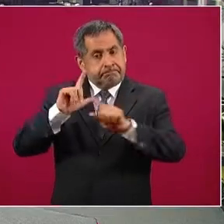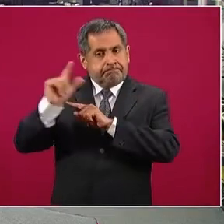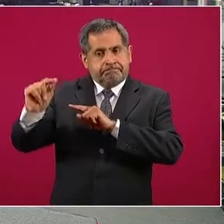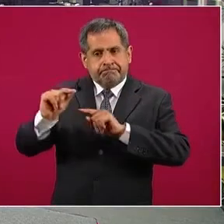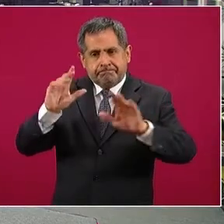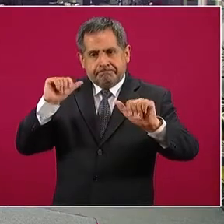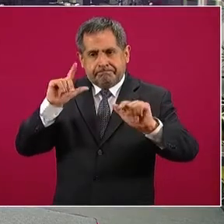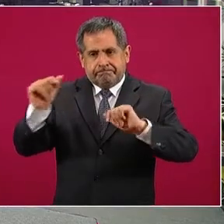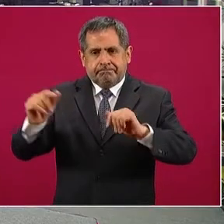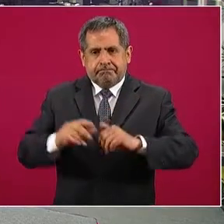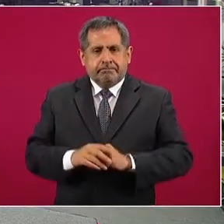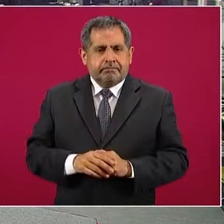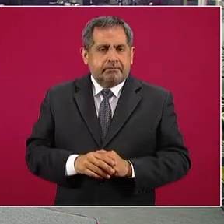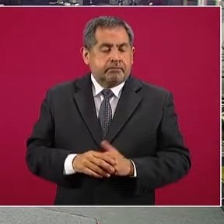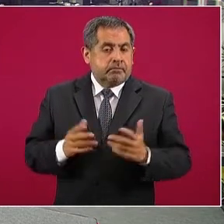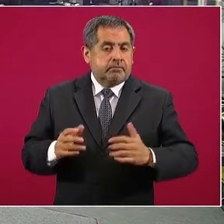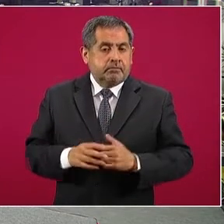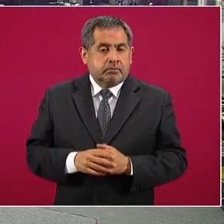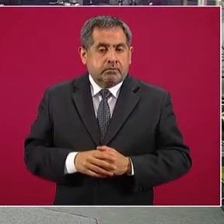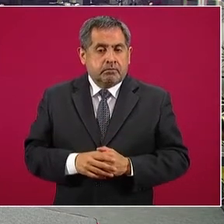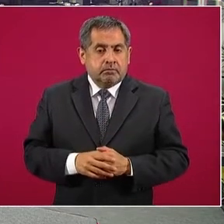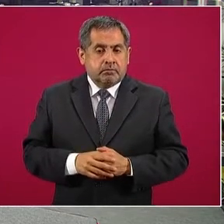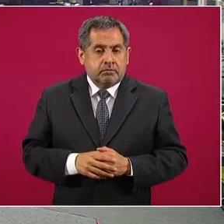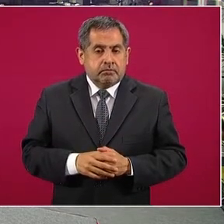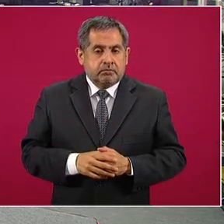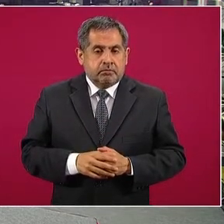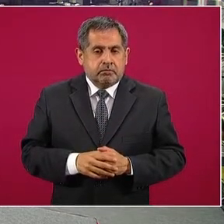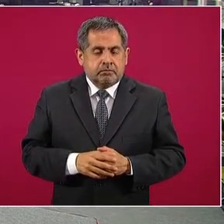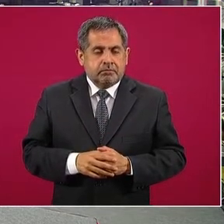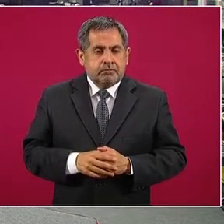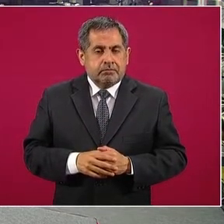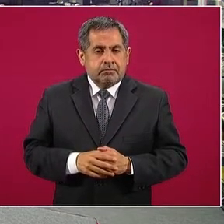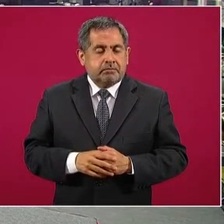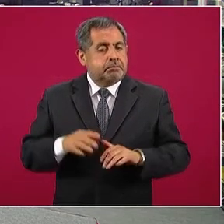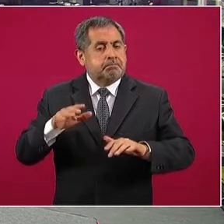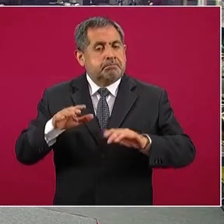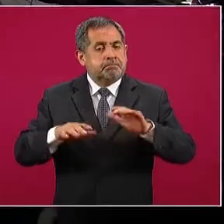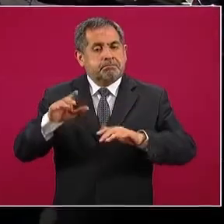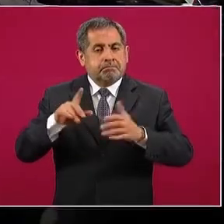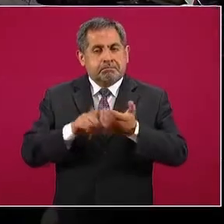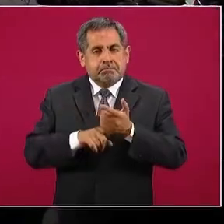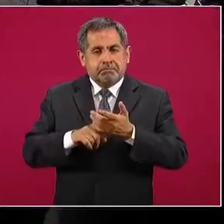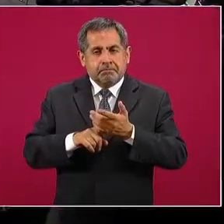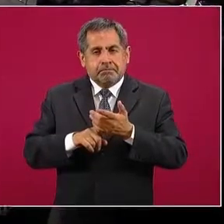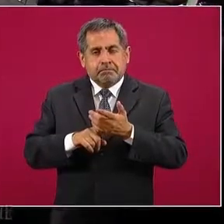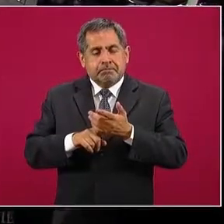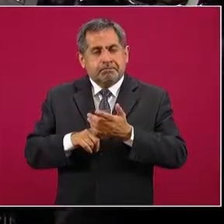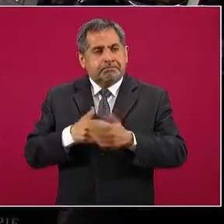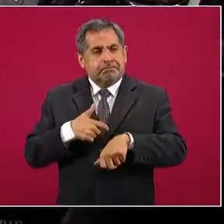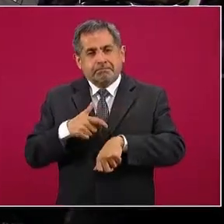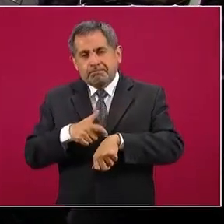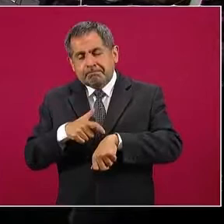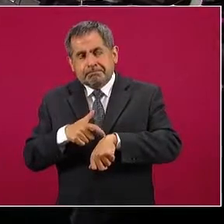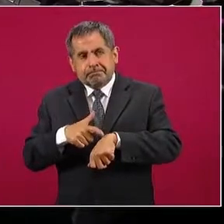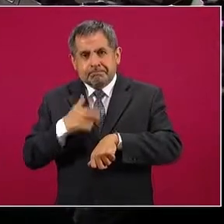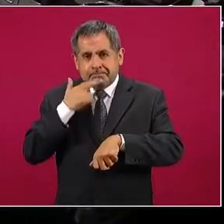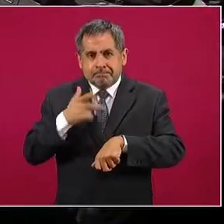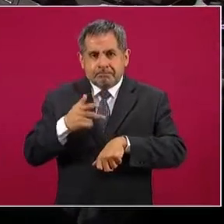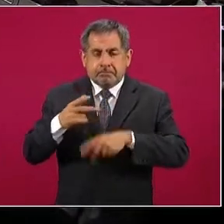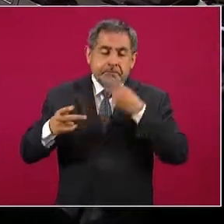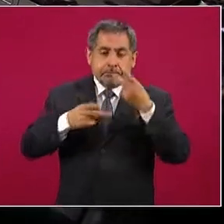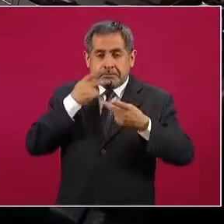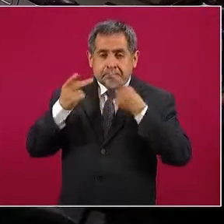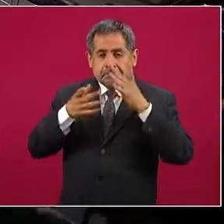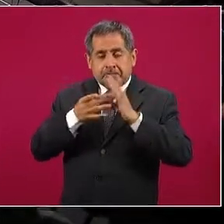a veces nos rendiría más el tiempo si yo